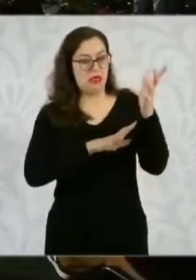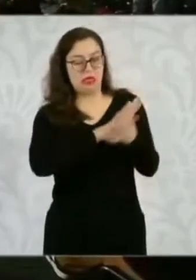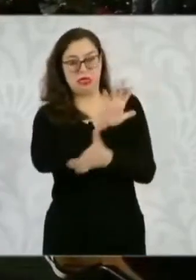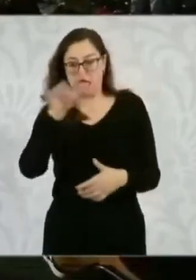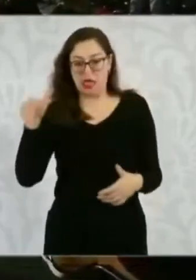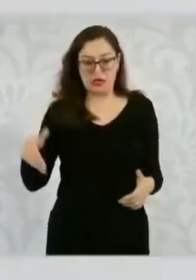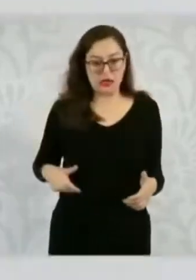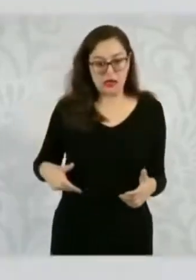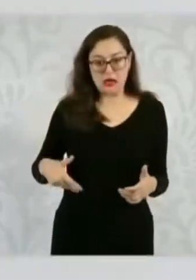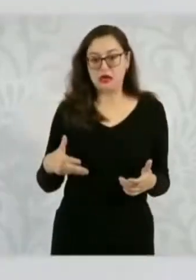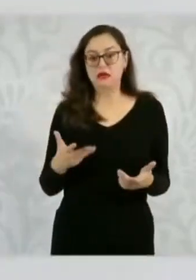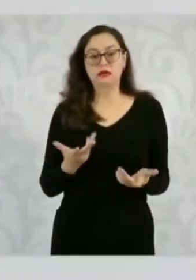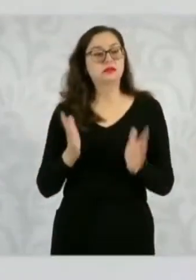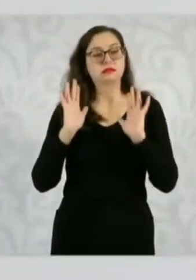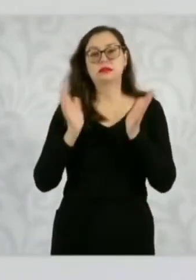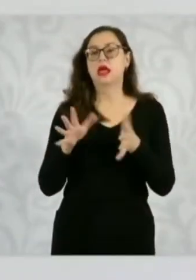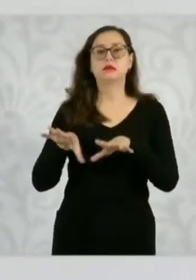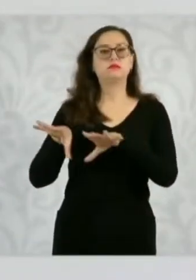de aprehensión.